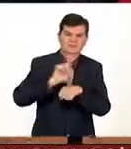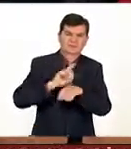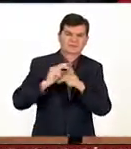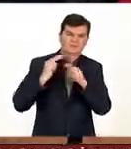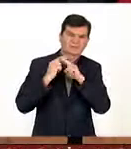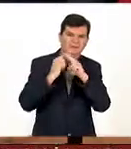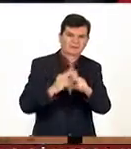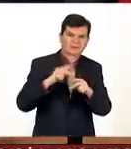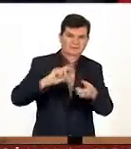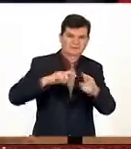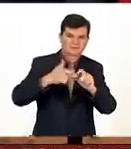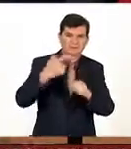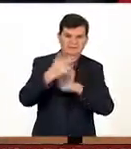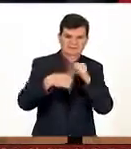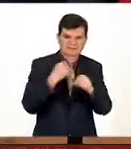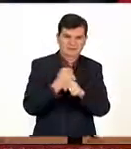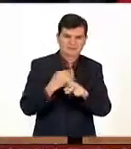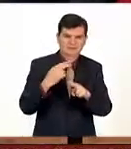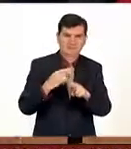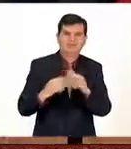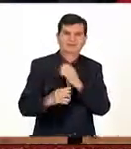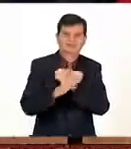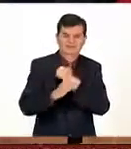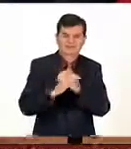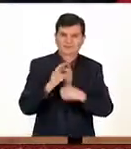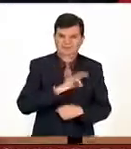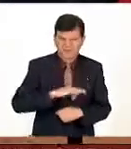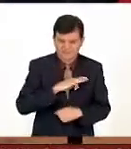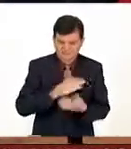del aniversario de méxico el día 7 años felicidades gracias gracias